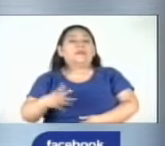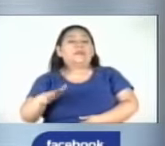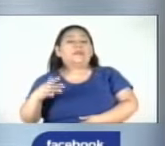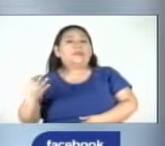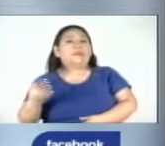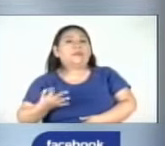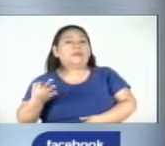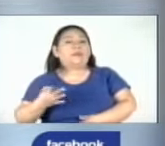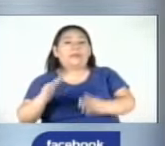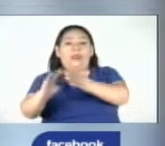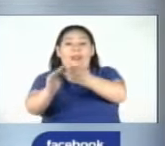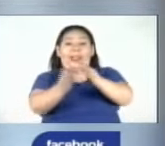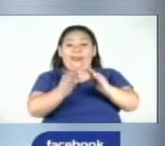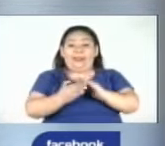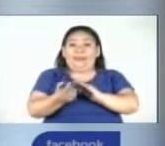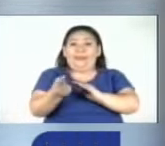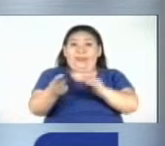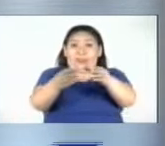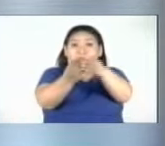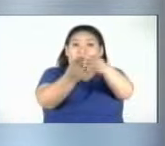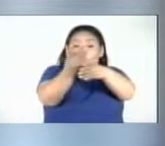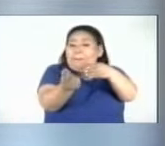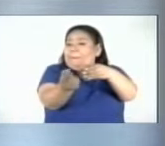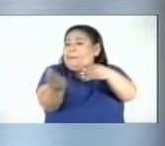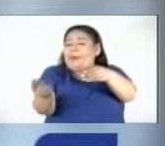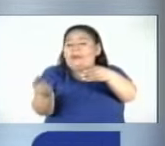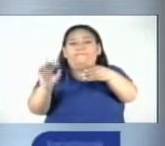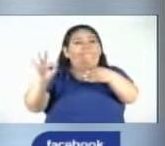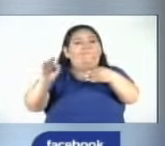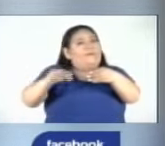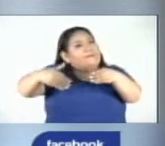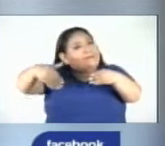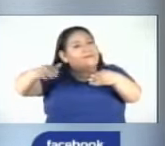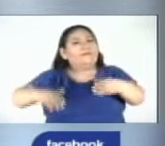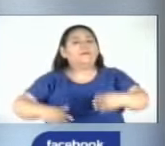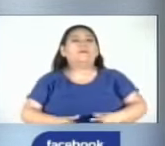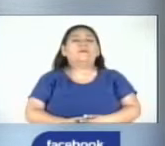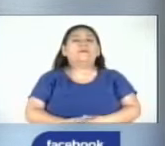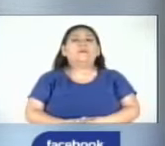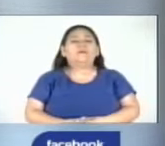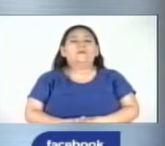necesario desalojar a los pobladores de las comunidades rurales cercanas.